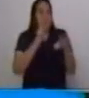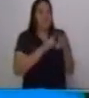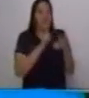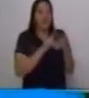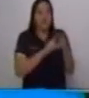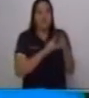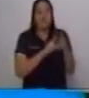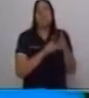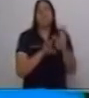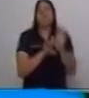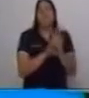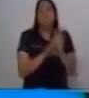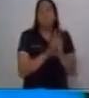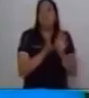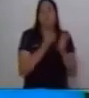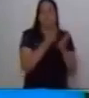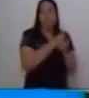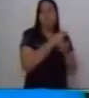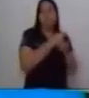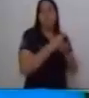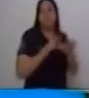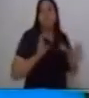Vamos a escribir un ejemplo.